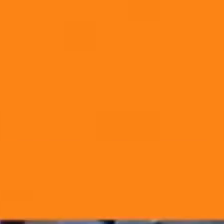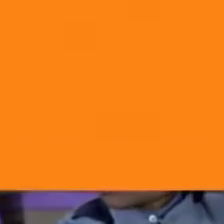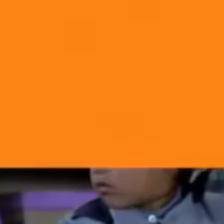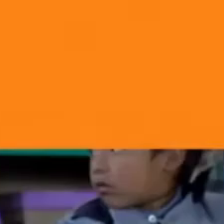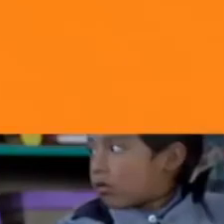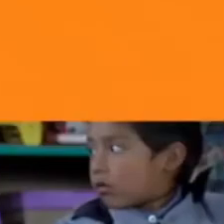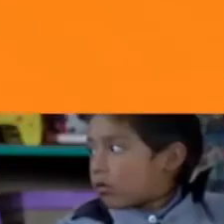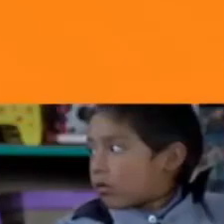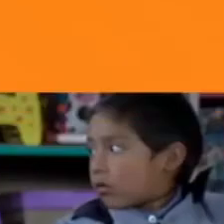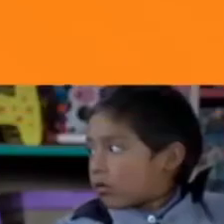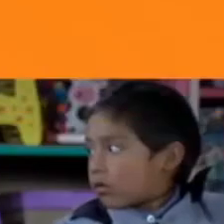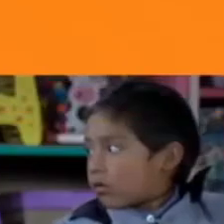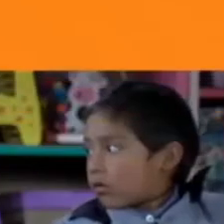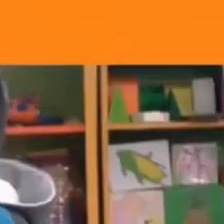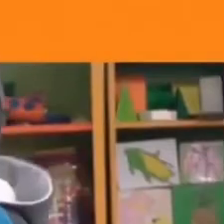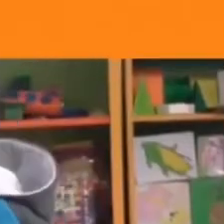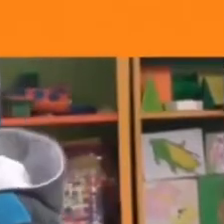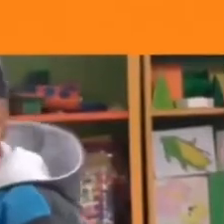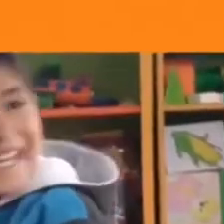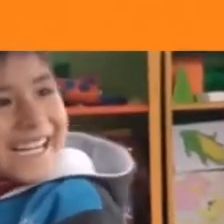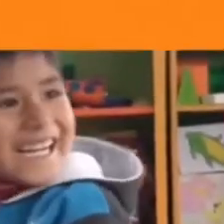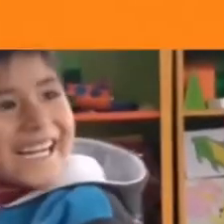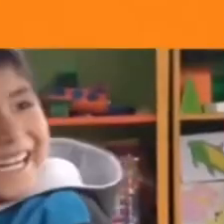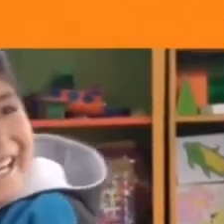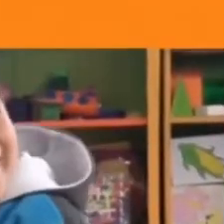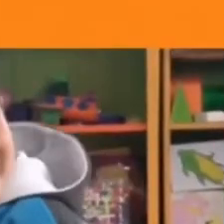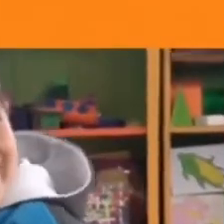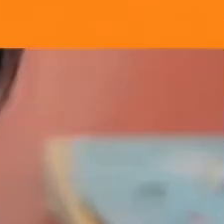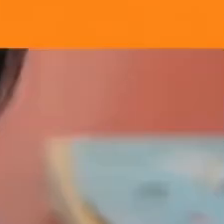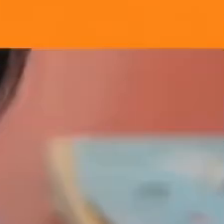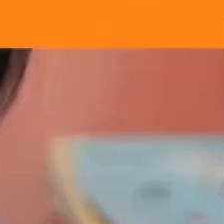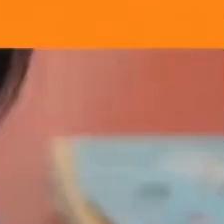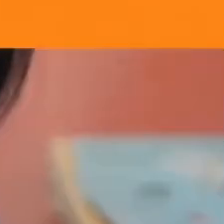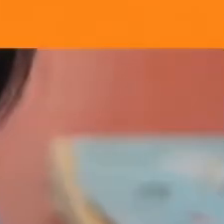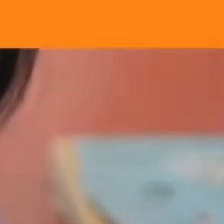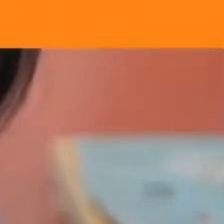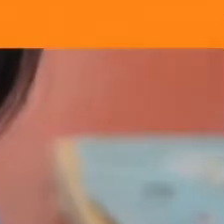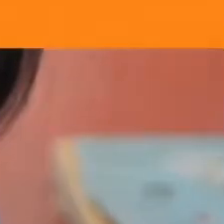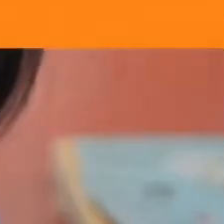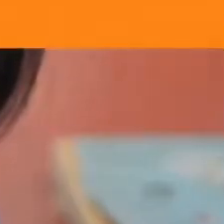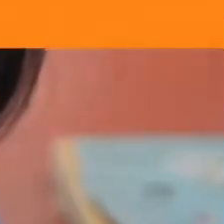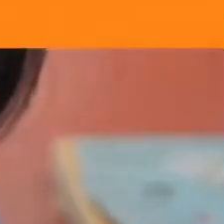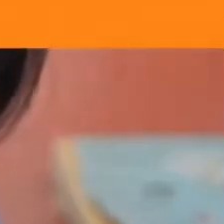Estamos viendo Aprendo en Casa Secundaria.